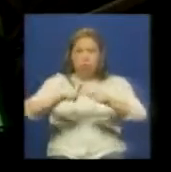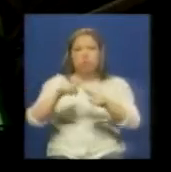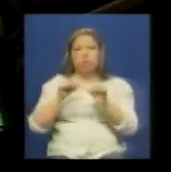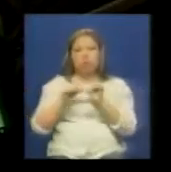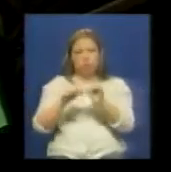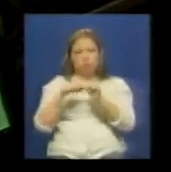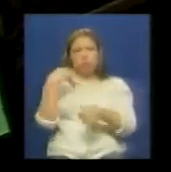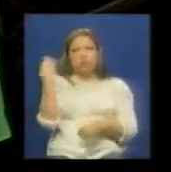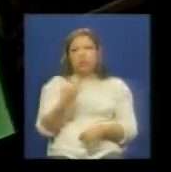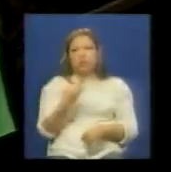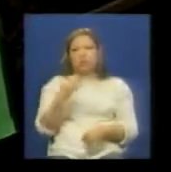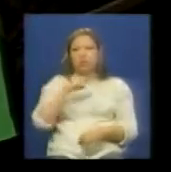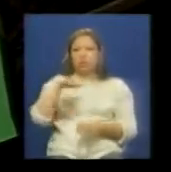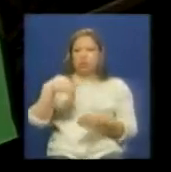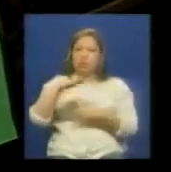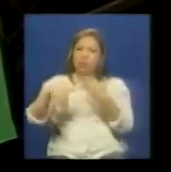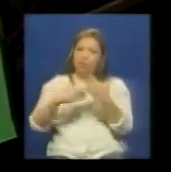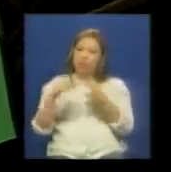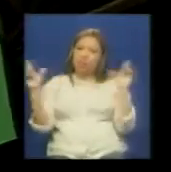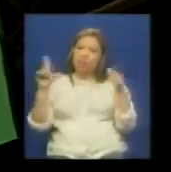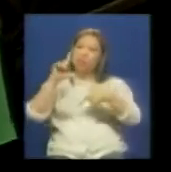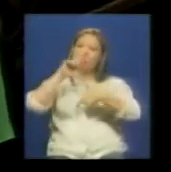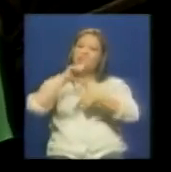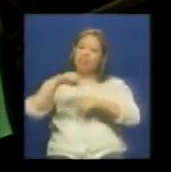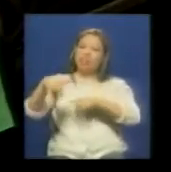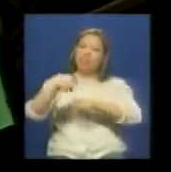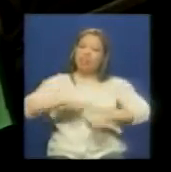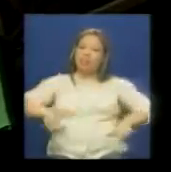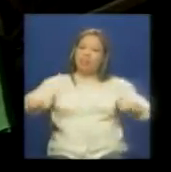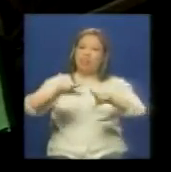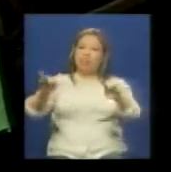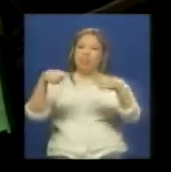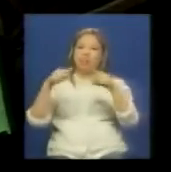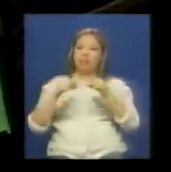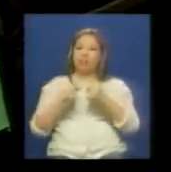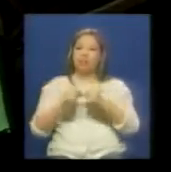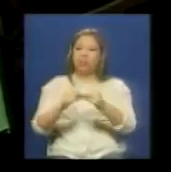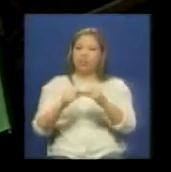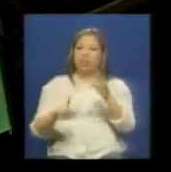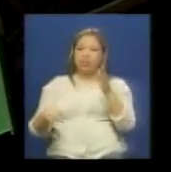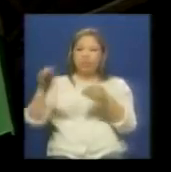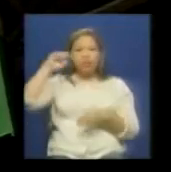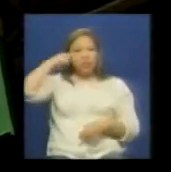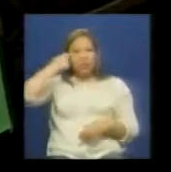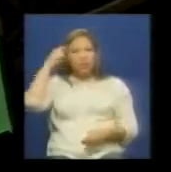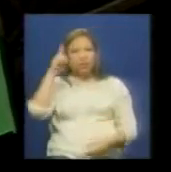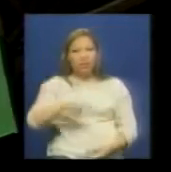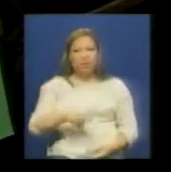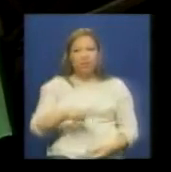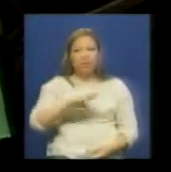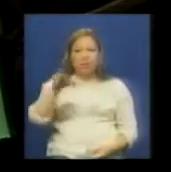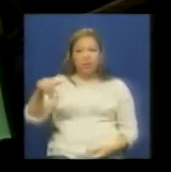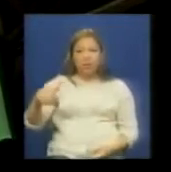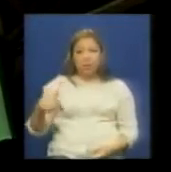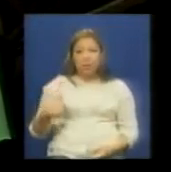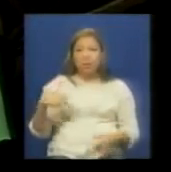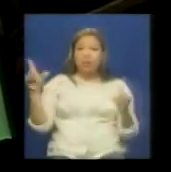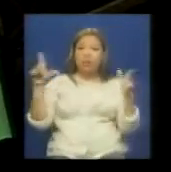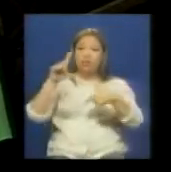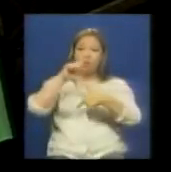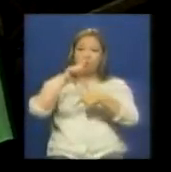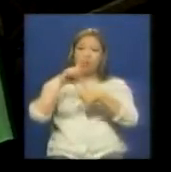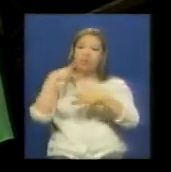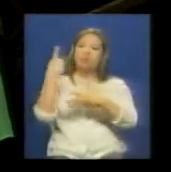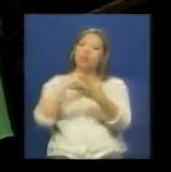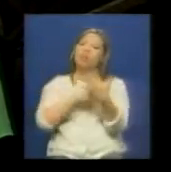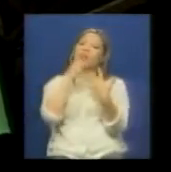seguiremos haciendo así desde Ávila TV y de todos los espacios que nos encontremos lo seguiremos haciendo recordamos también para que no se vayan de Ávila TV que sigan